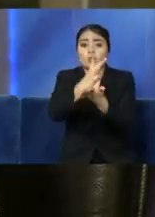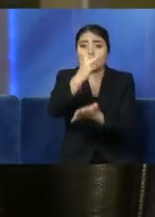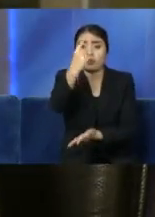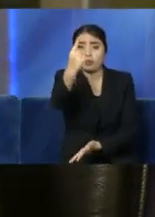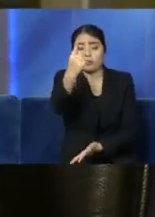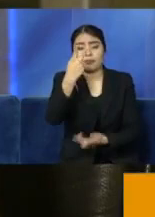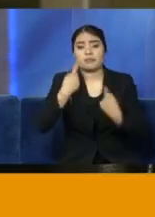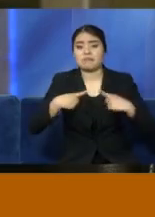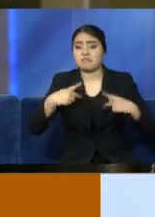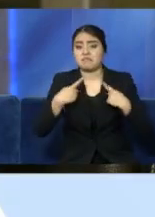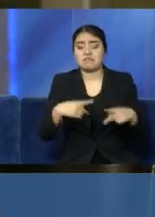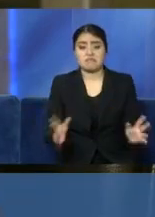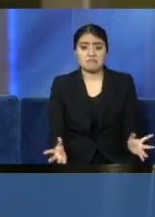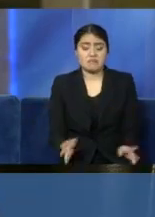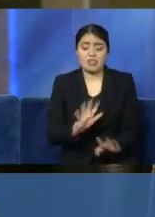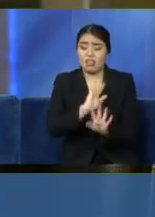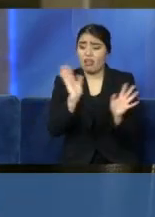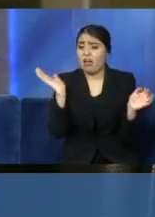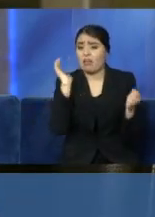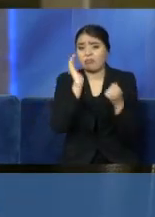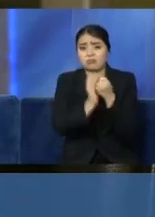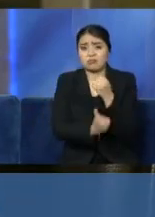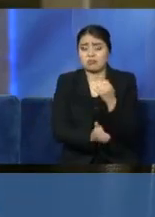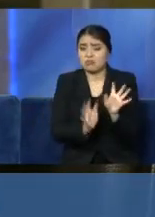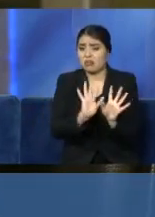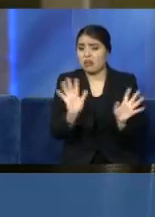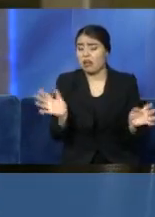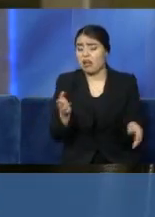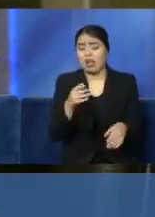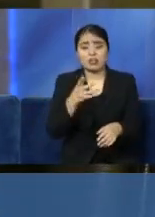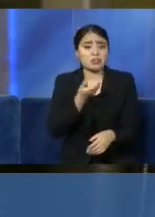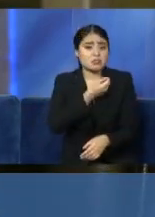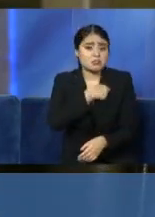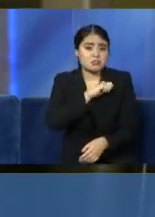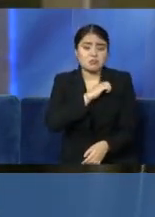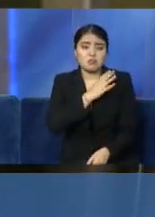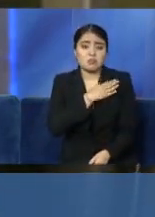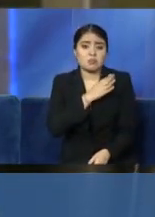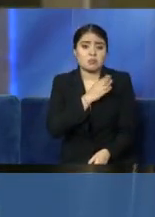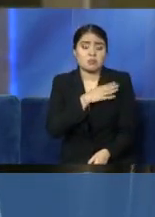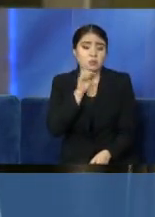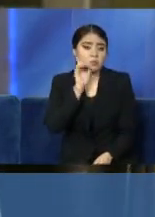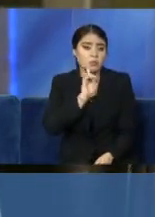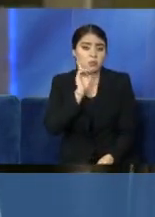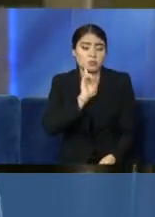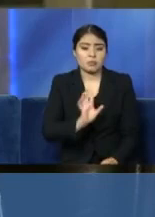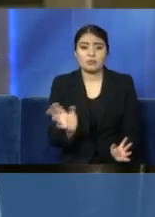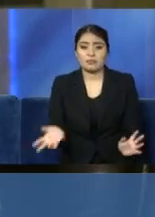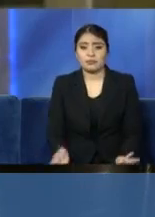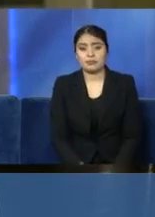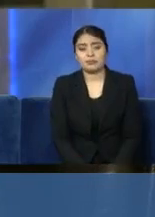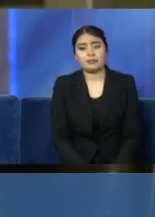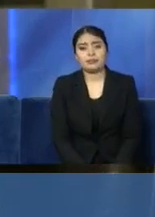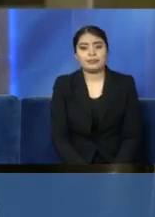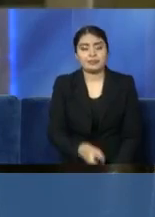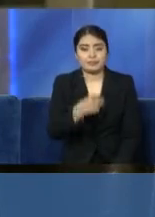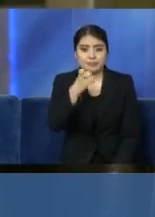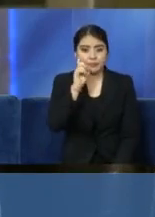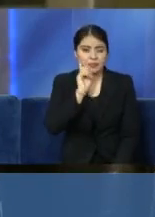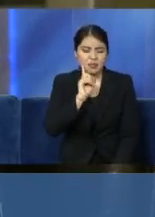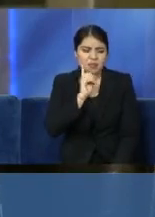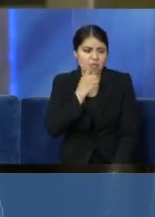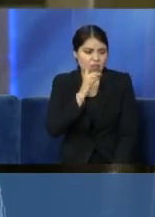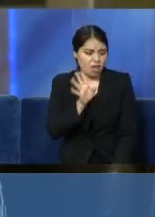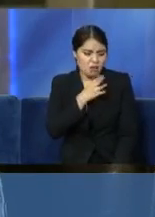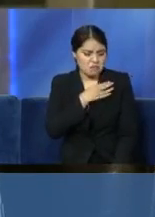aislamiento de manera muy favorable y se dio de alta sana. El último resultado que nos reportó el INDRE de esta paciente fue sana